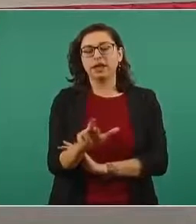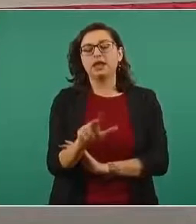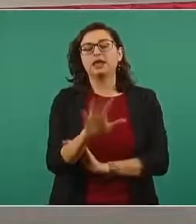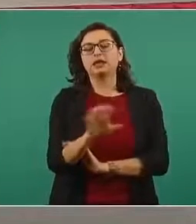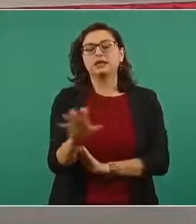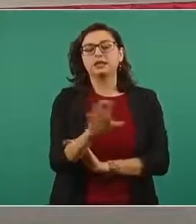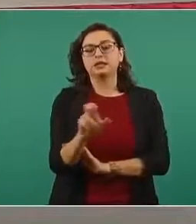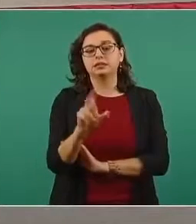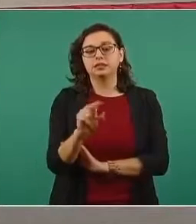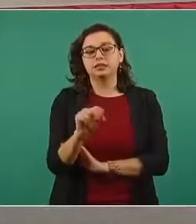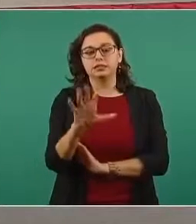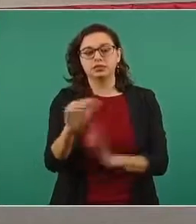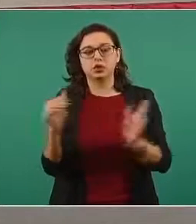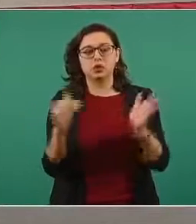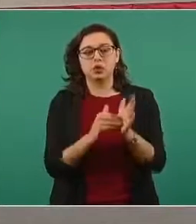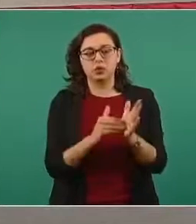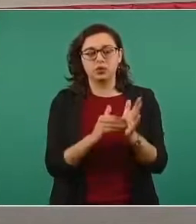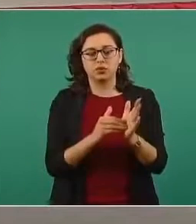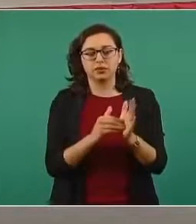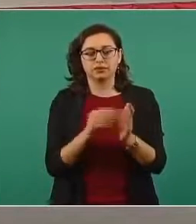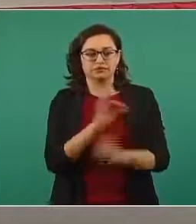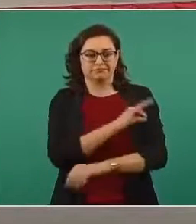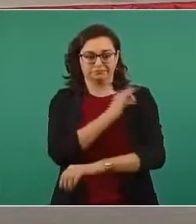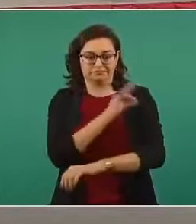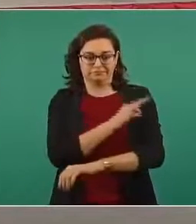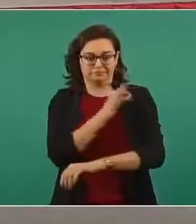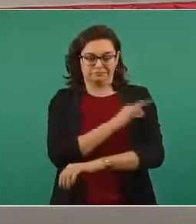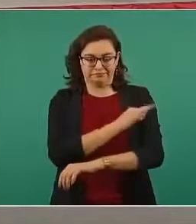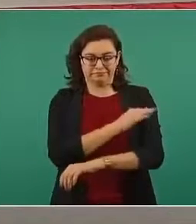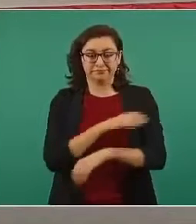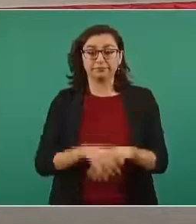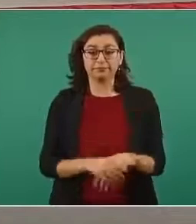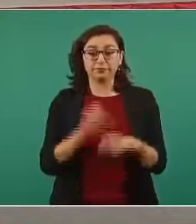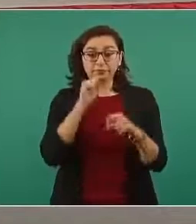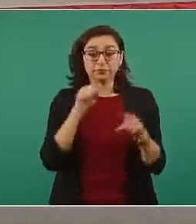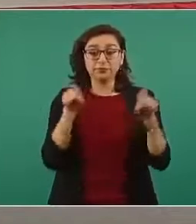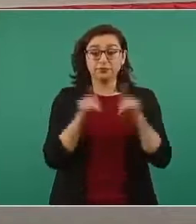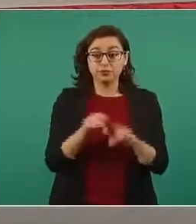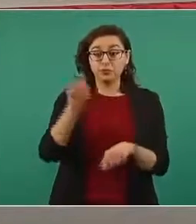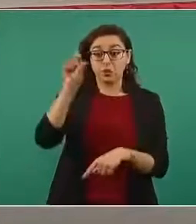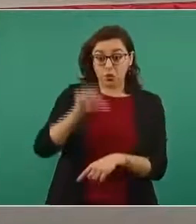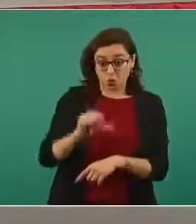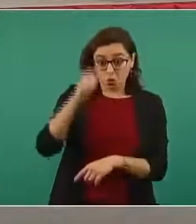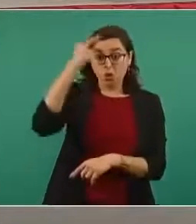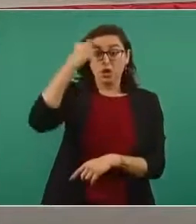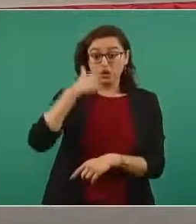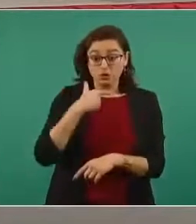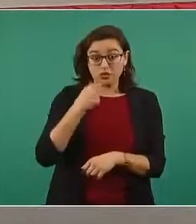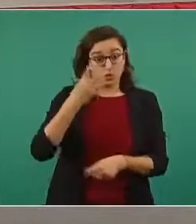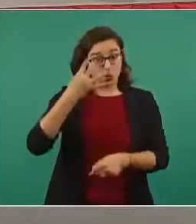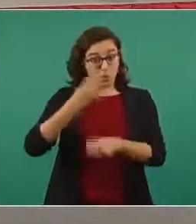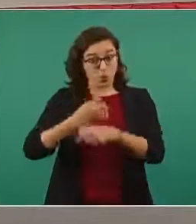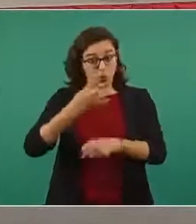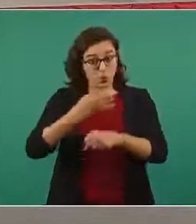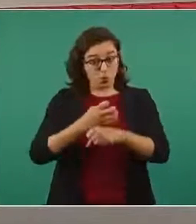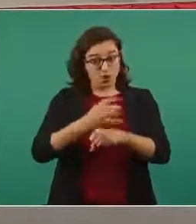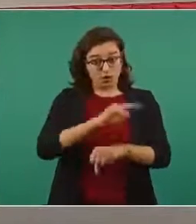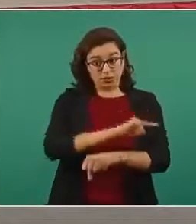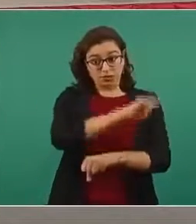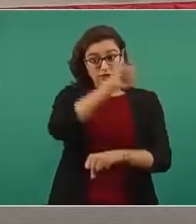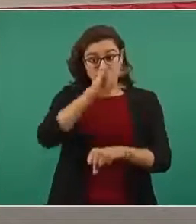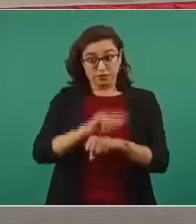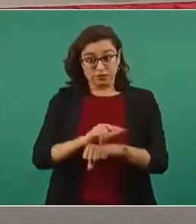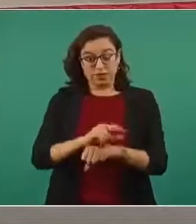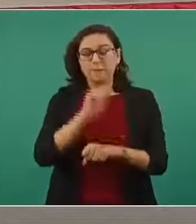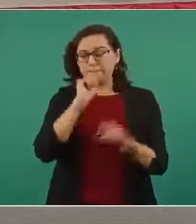dosis. Por último, le informo que esta noche en el vuelo CXR501, procedente